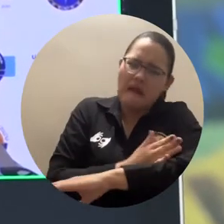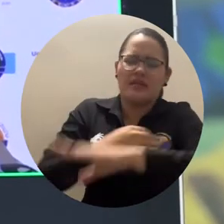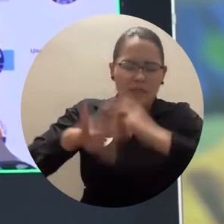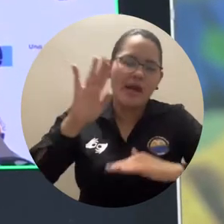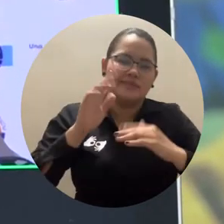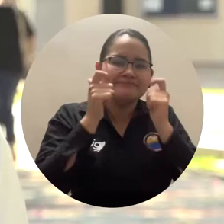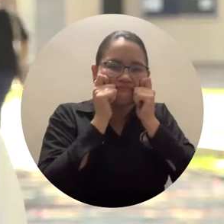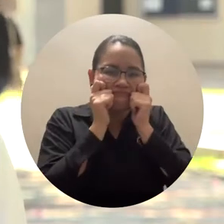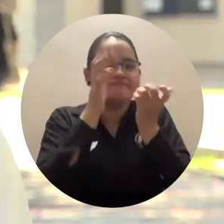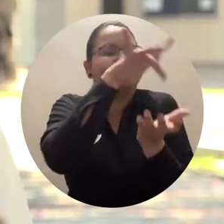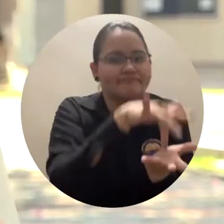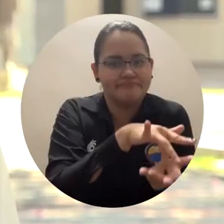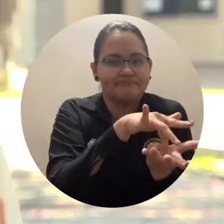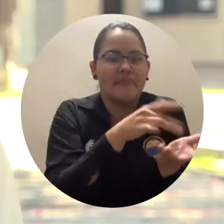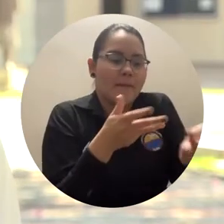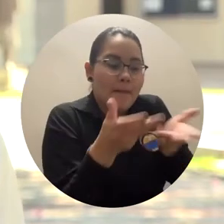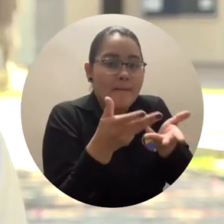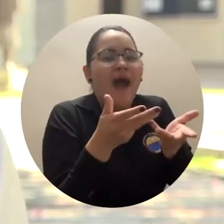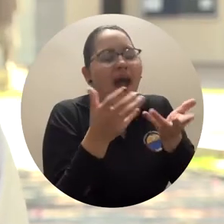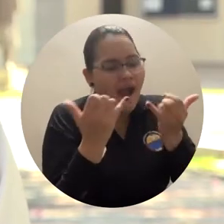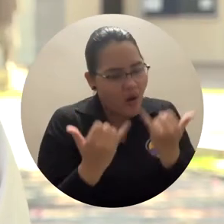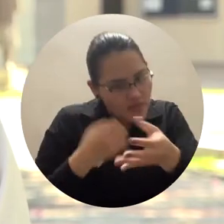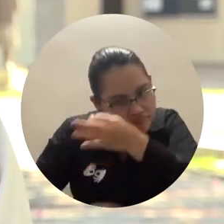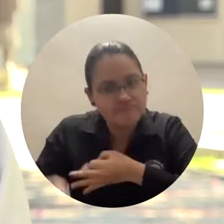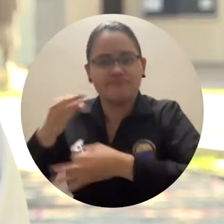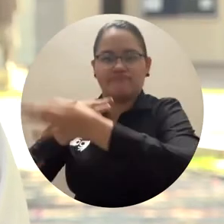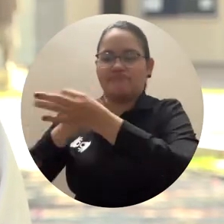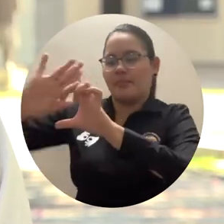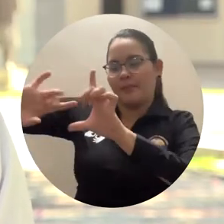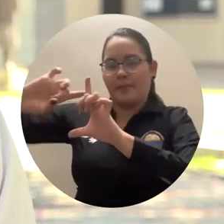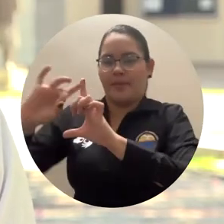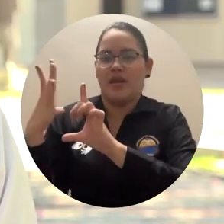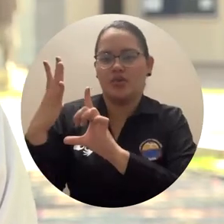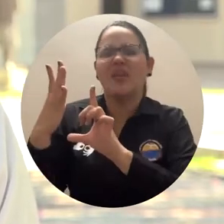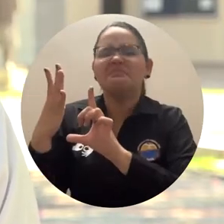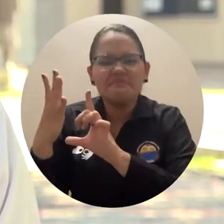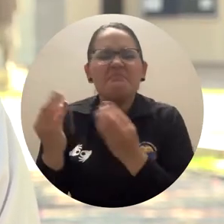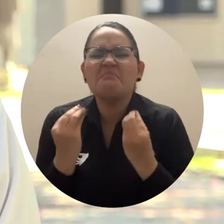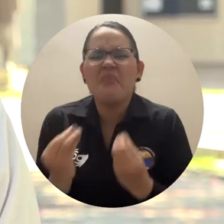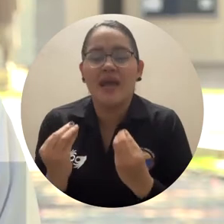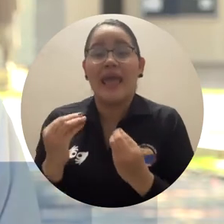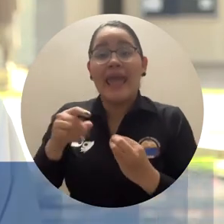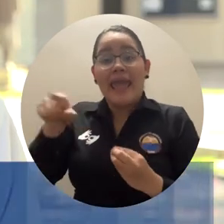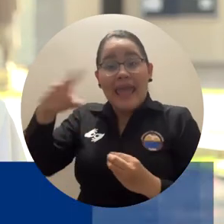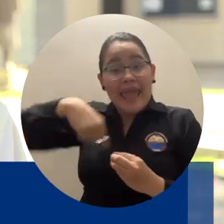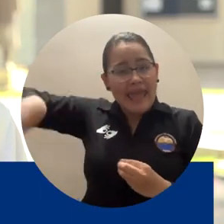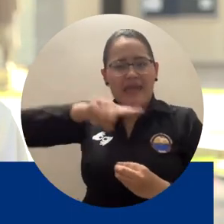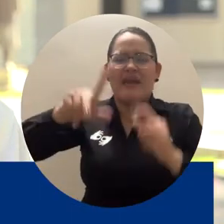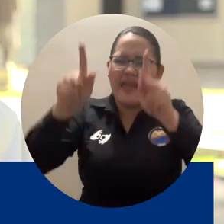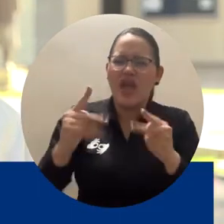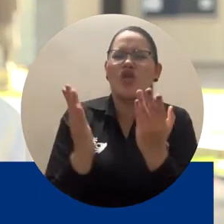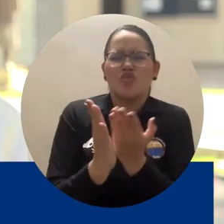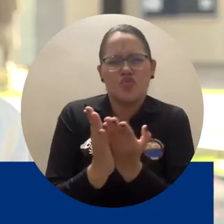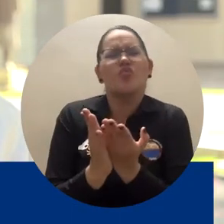adelantando, tanto de manera presencial, pero que hoy, de manera virtual, los seguimos desarrollando, da la oportunidad de que nuestros estudiantes tengan